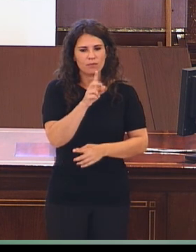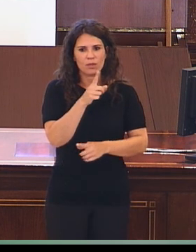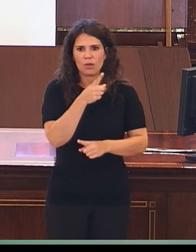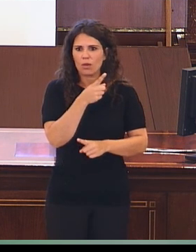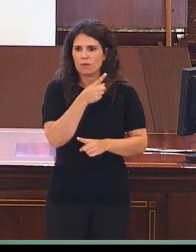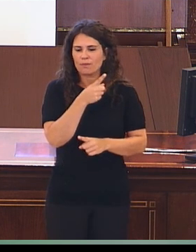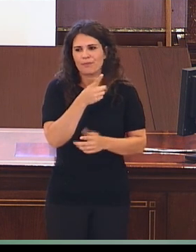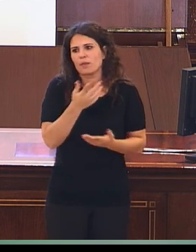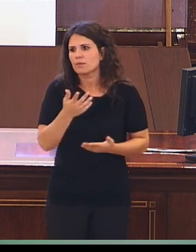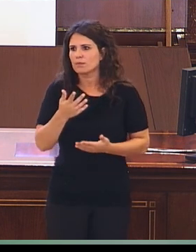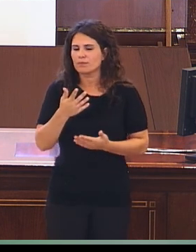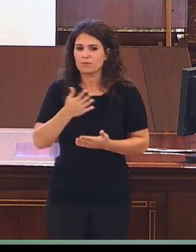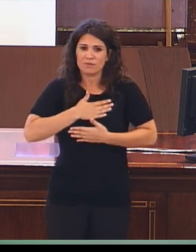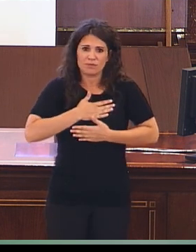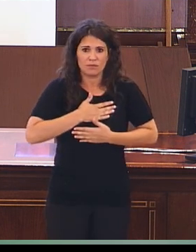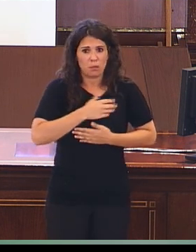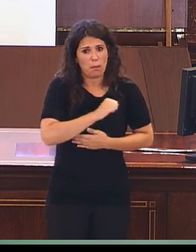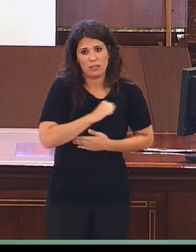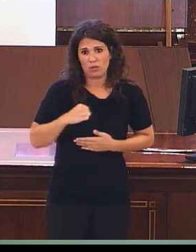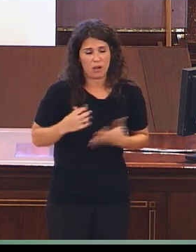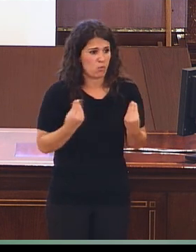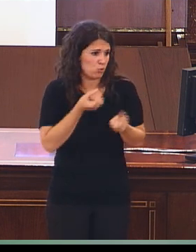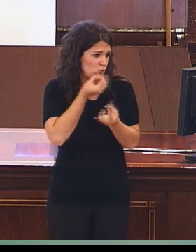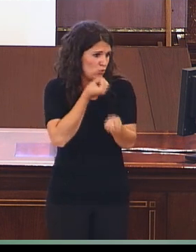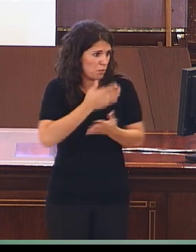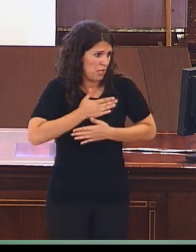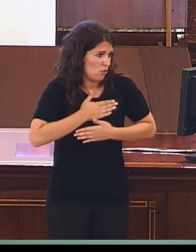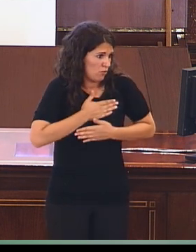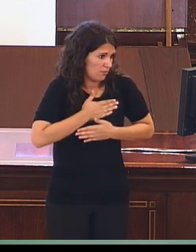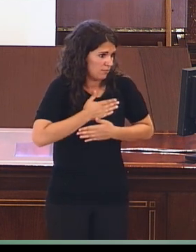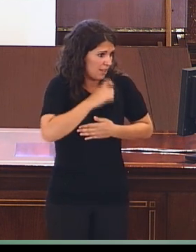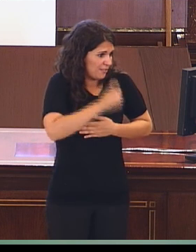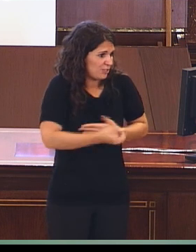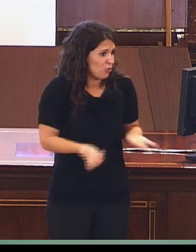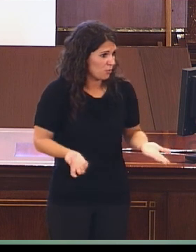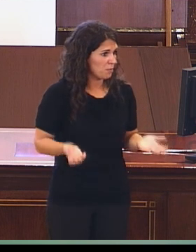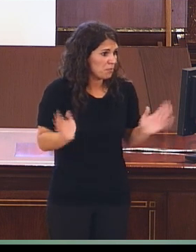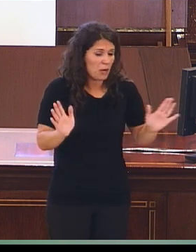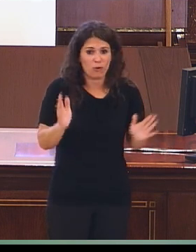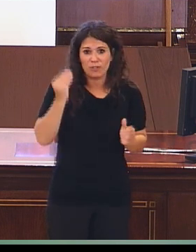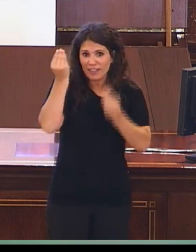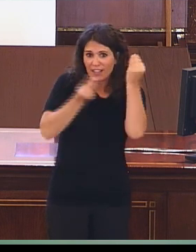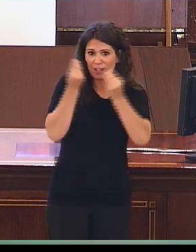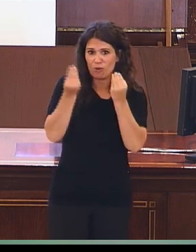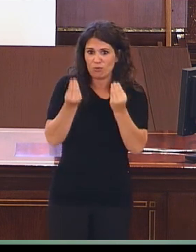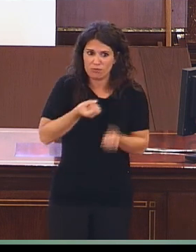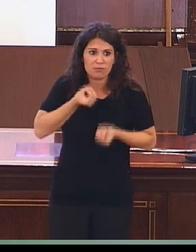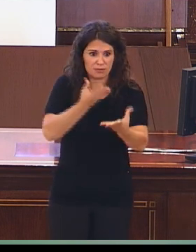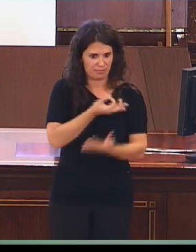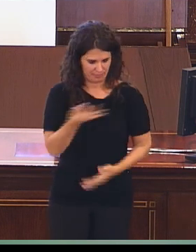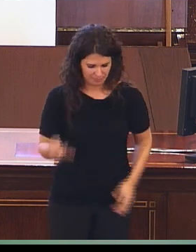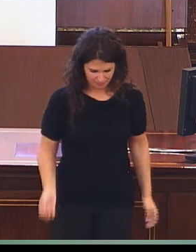una vivencia personal. Pero, bueno, es el momento de compartirla.